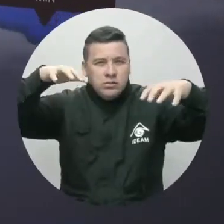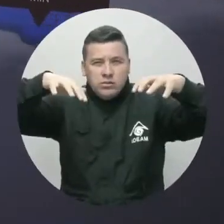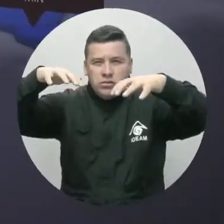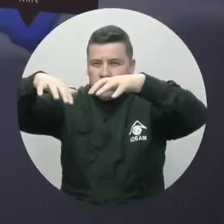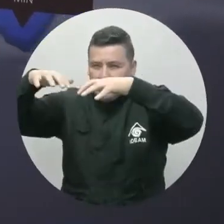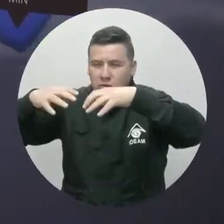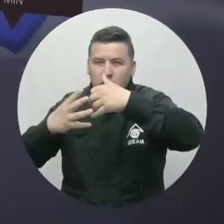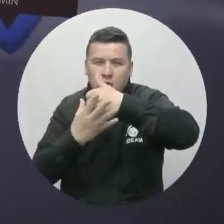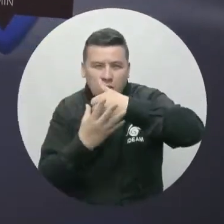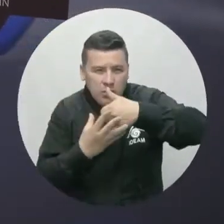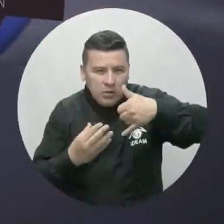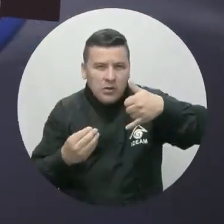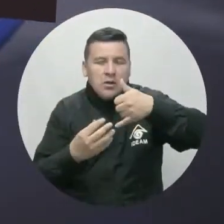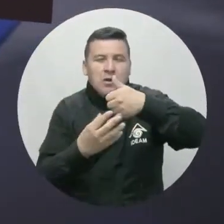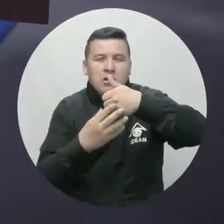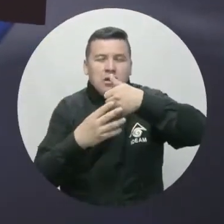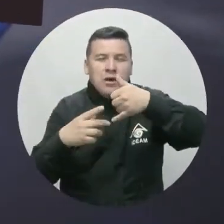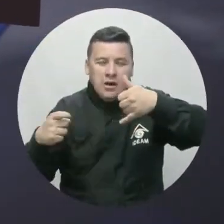y noche del